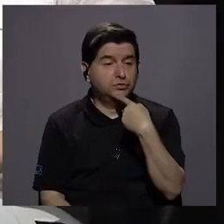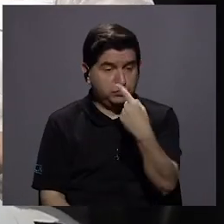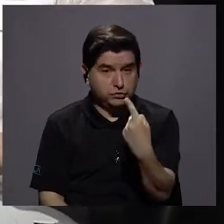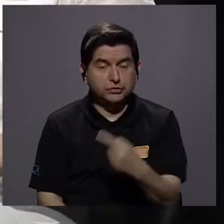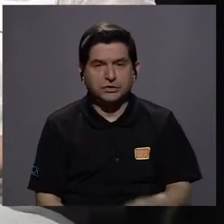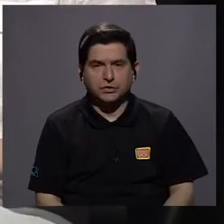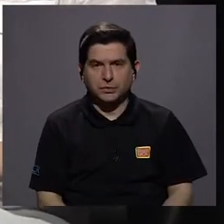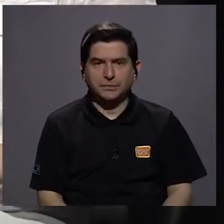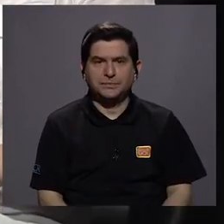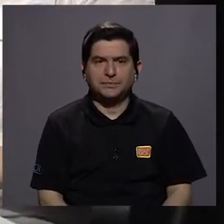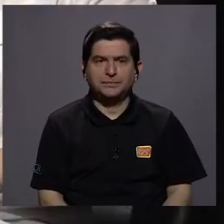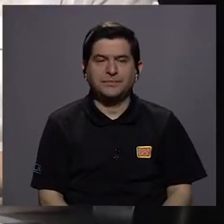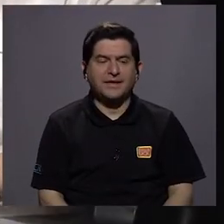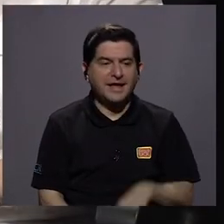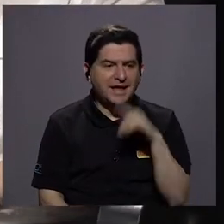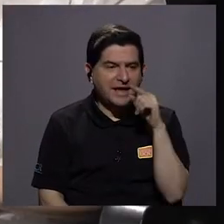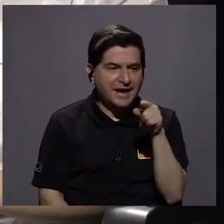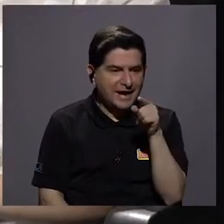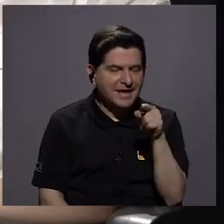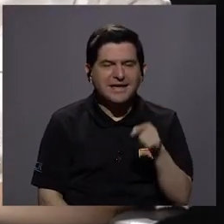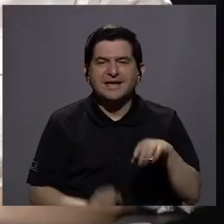es educación.